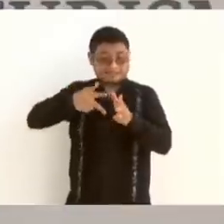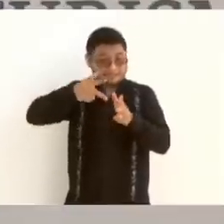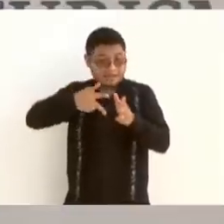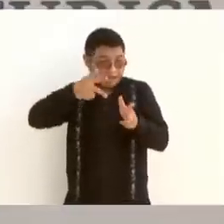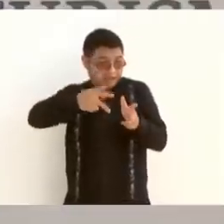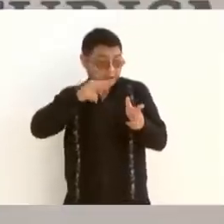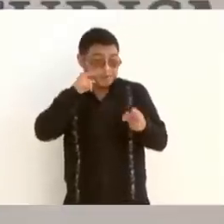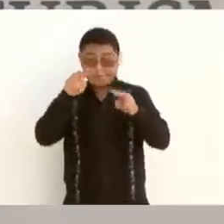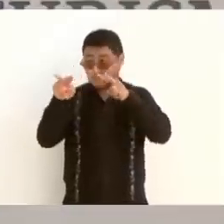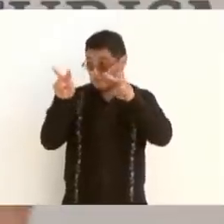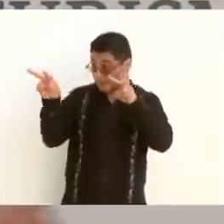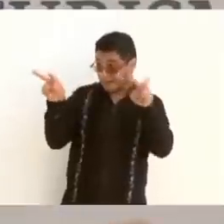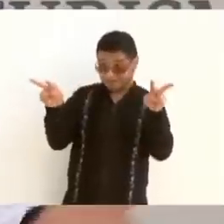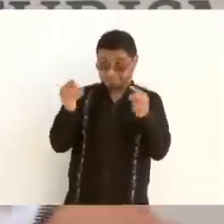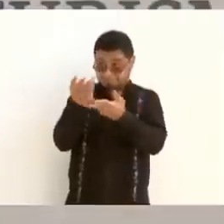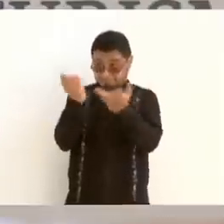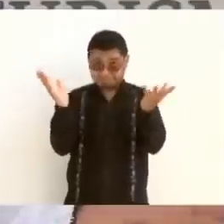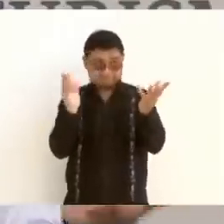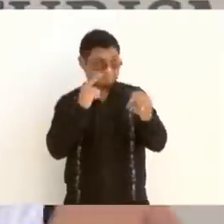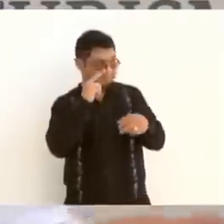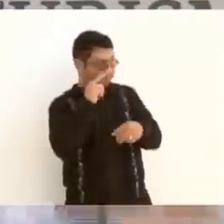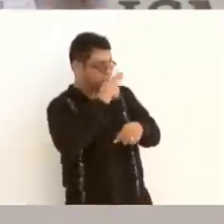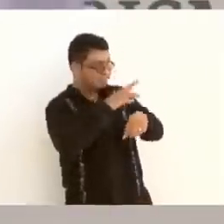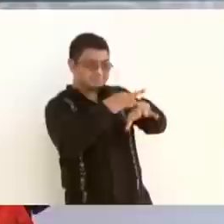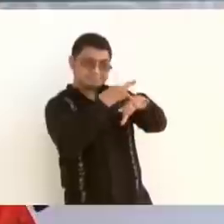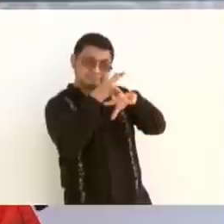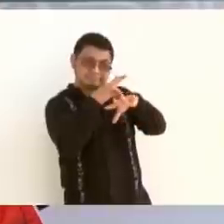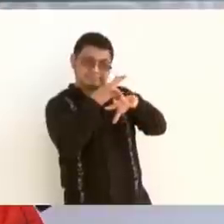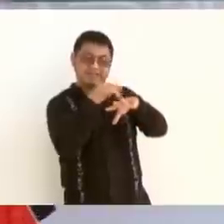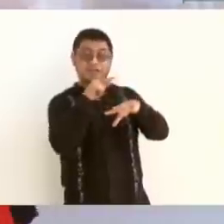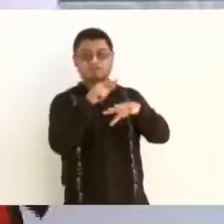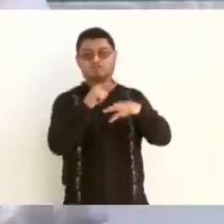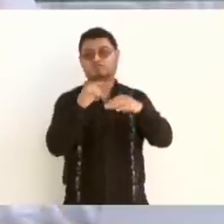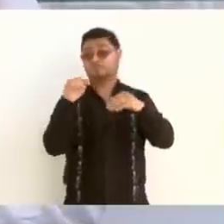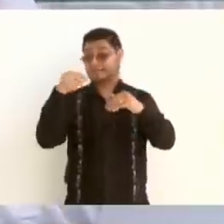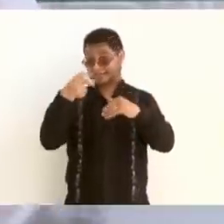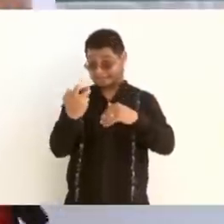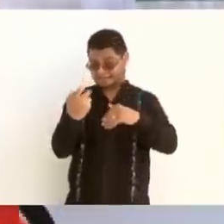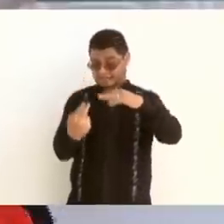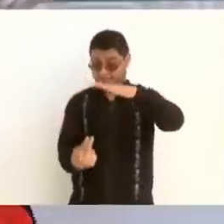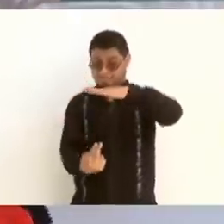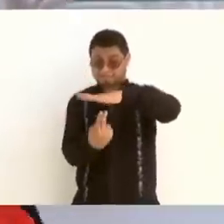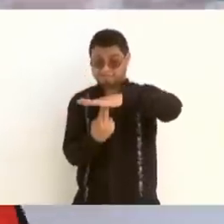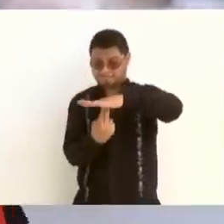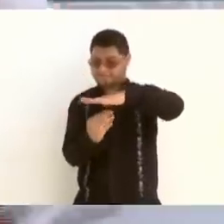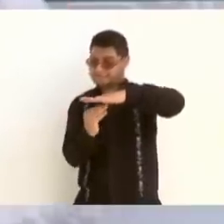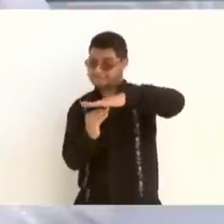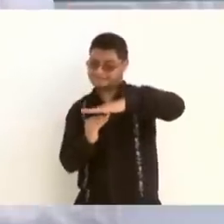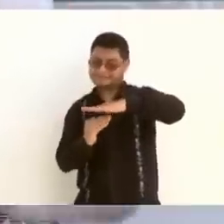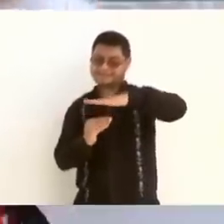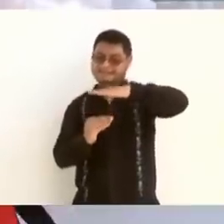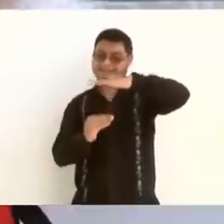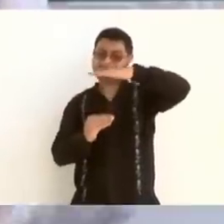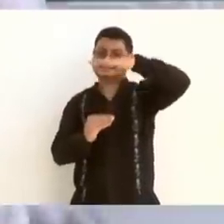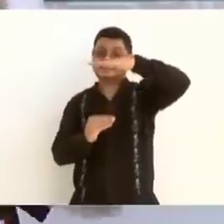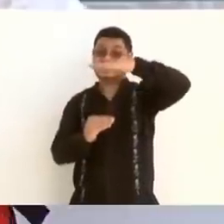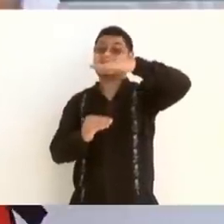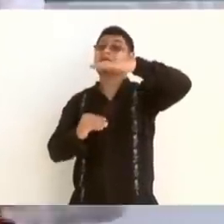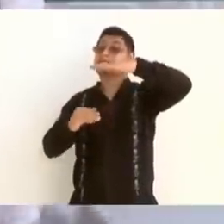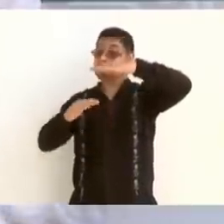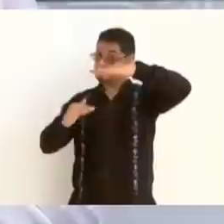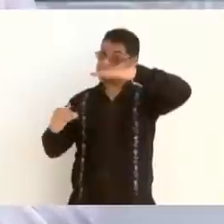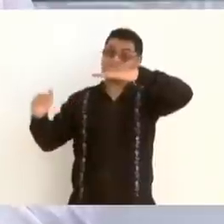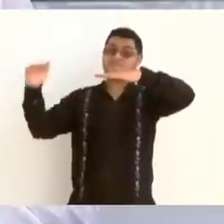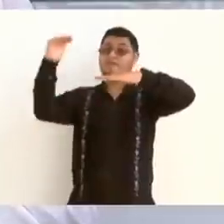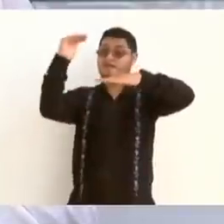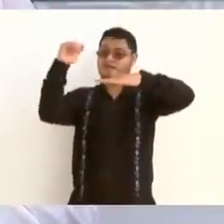ven aquí, que todavía estamos a menos de la mitad, porque esta plataforma va a subir varios metros más todavía para que el tren pase por encima de donde